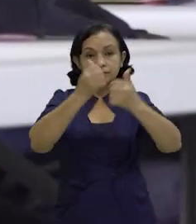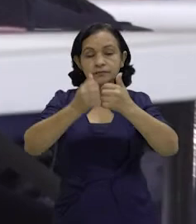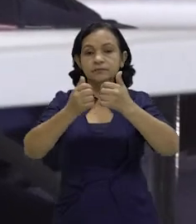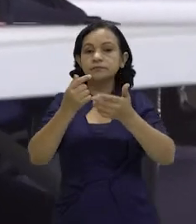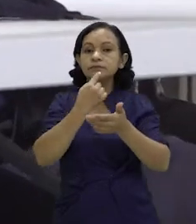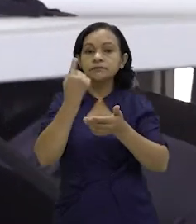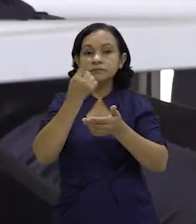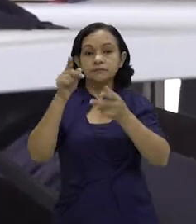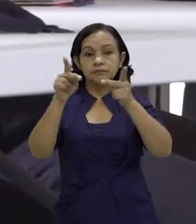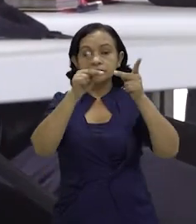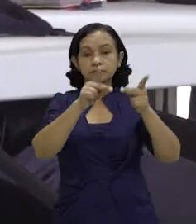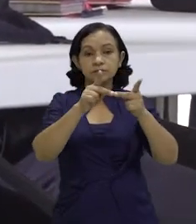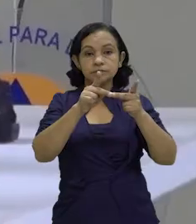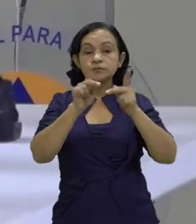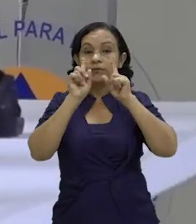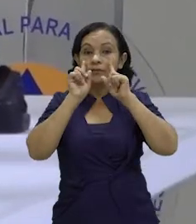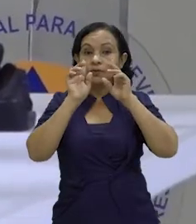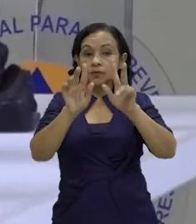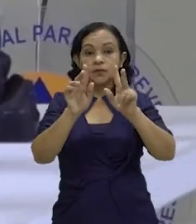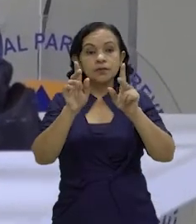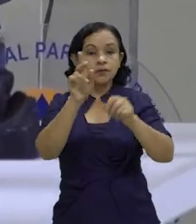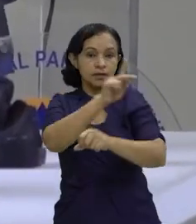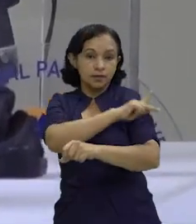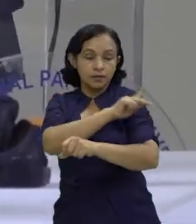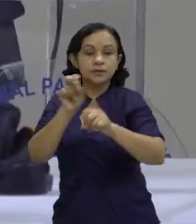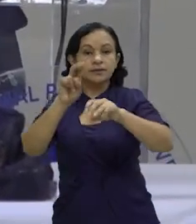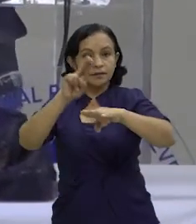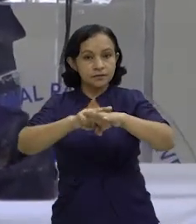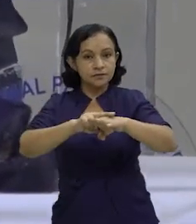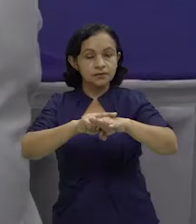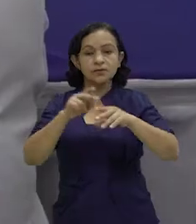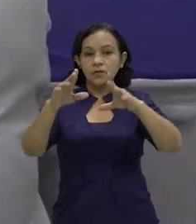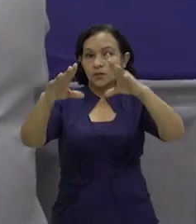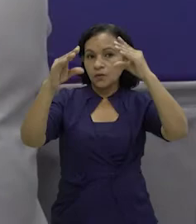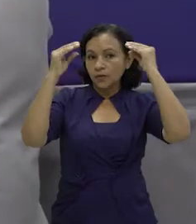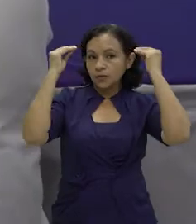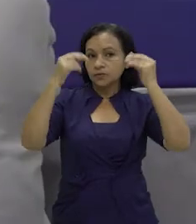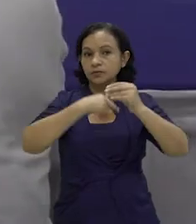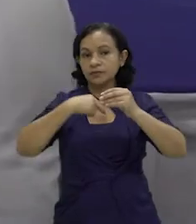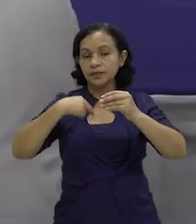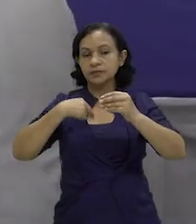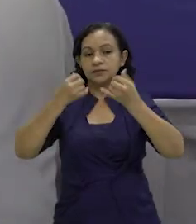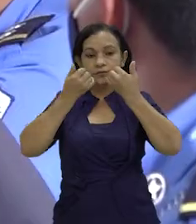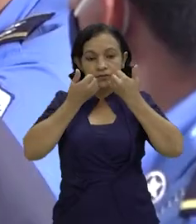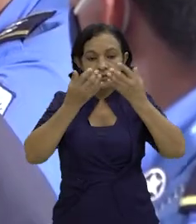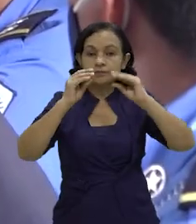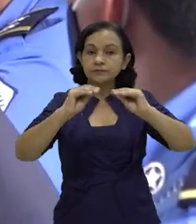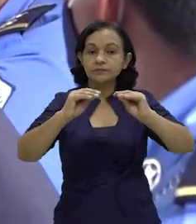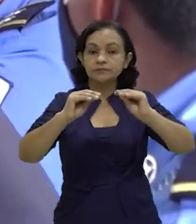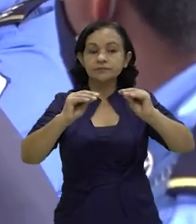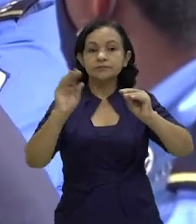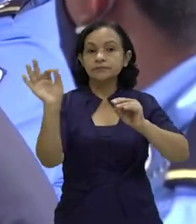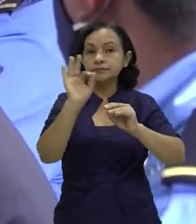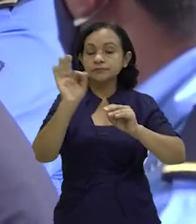desastre dirigido a oficiales de la Dirección de Seguridad Pública de la Policía Nacional. El curso está diseñado para transmitir los